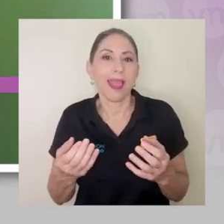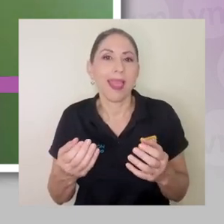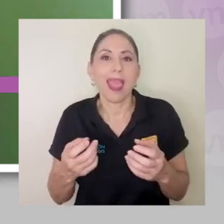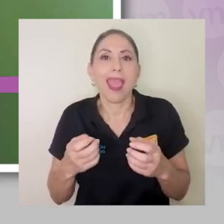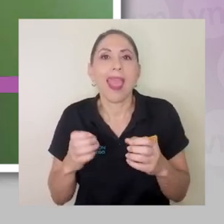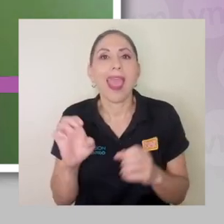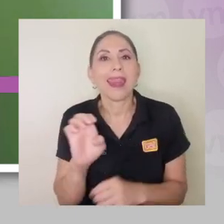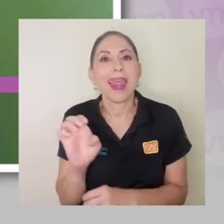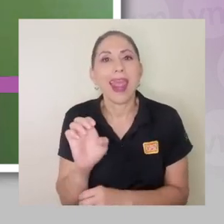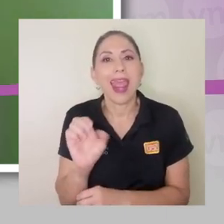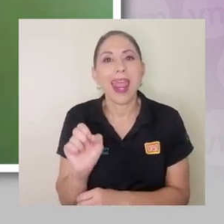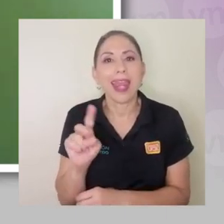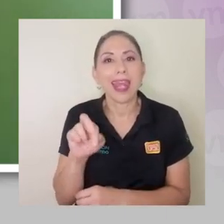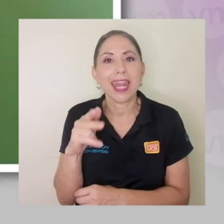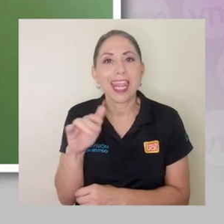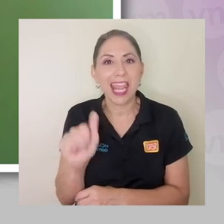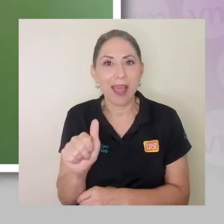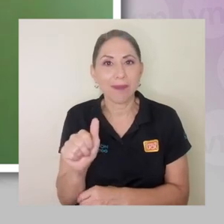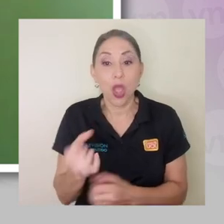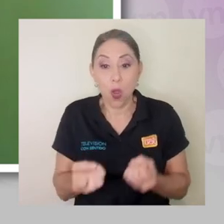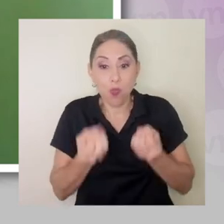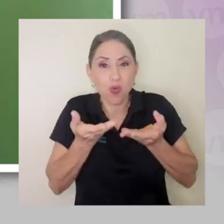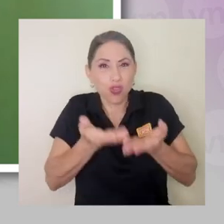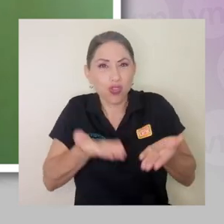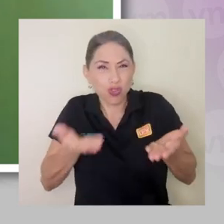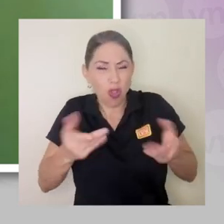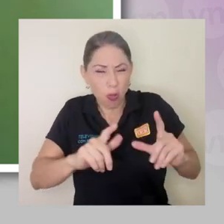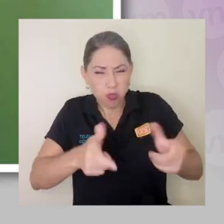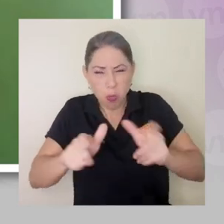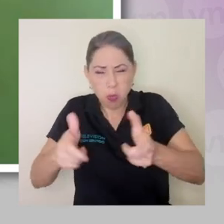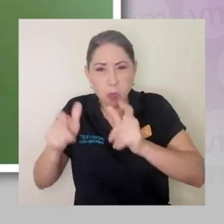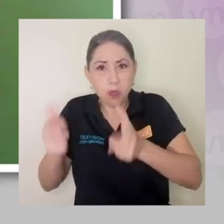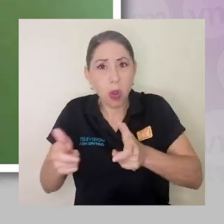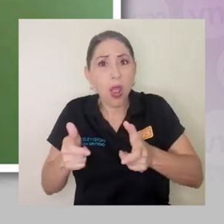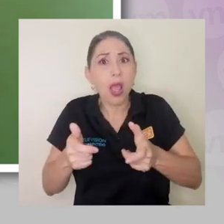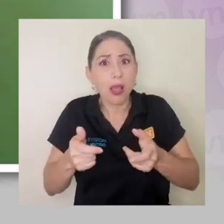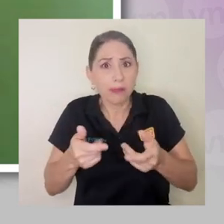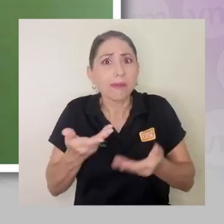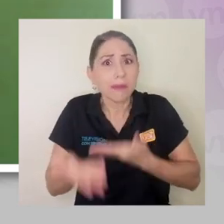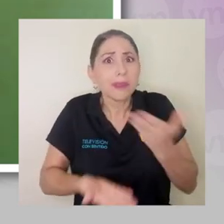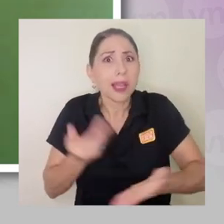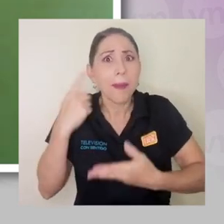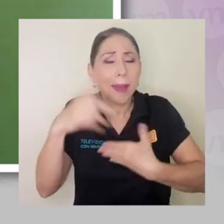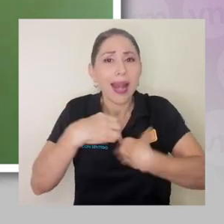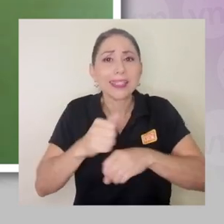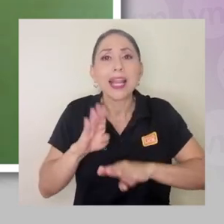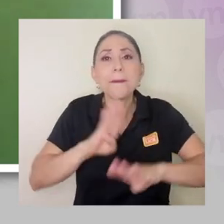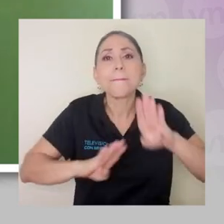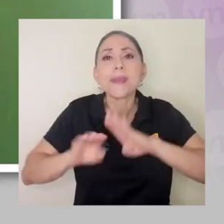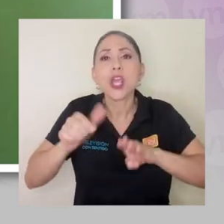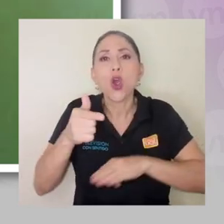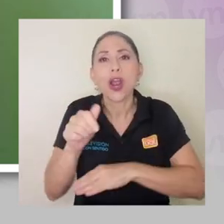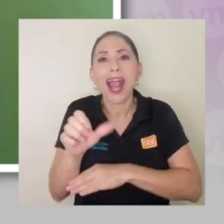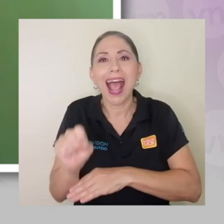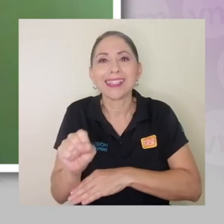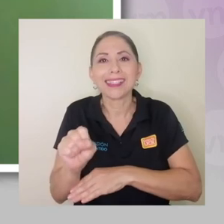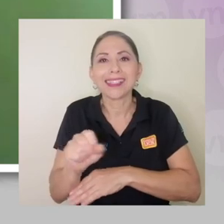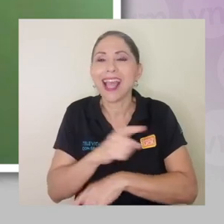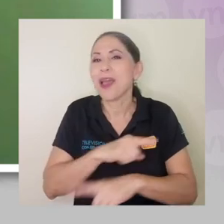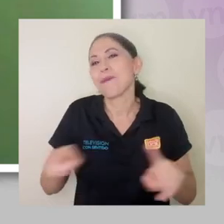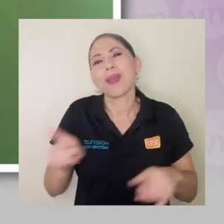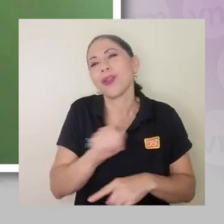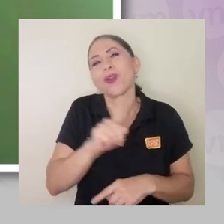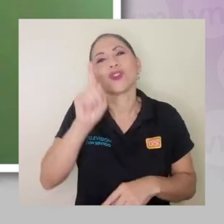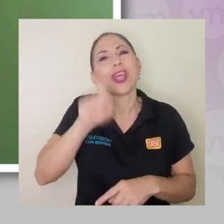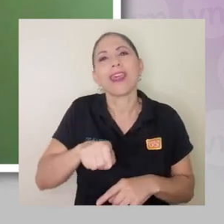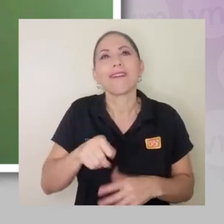para biogás, entonces, también se podría aprovechar eso y lo que no se debe hacer es la parte de